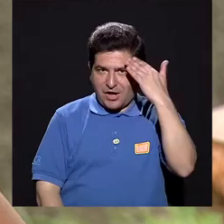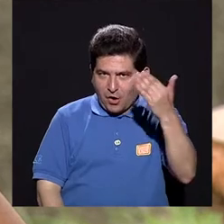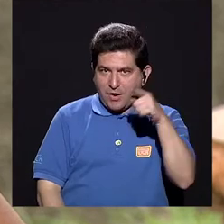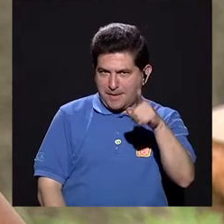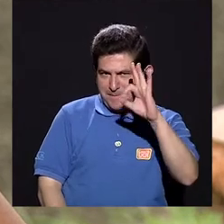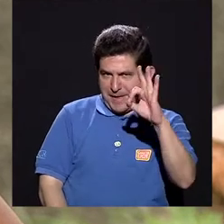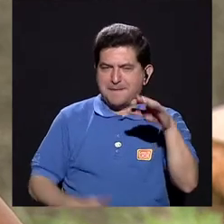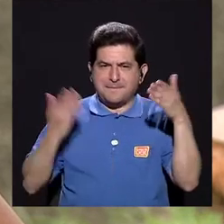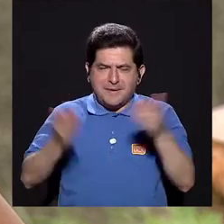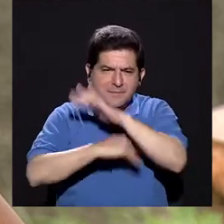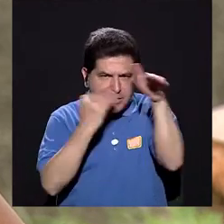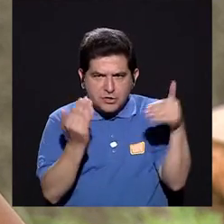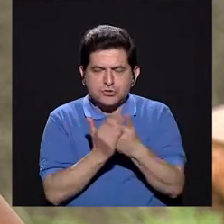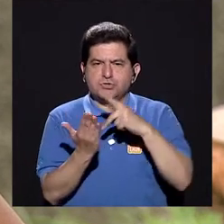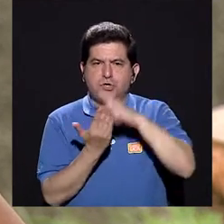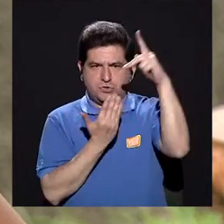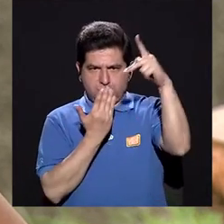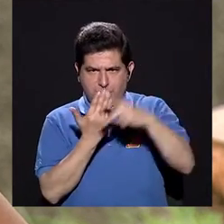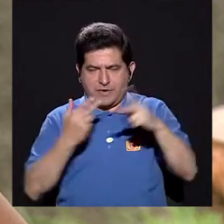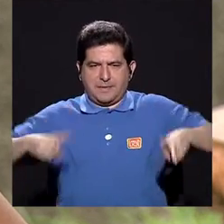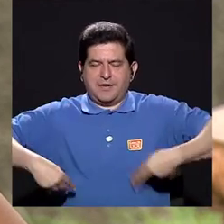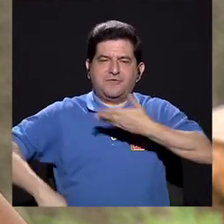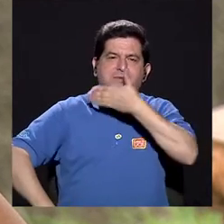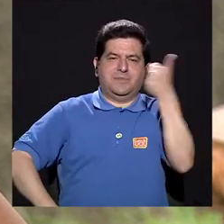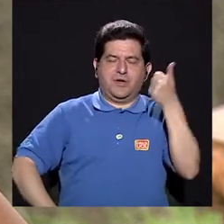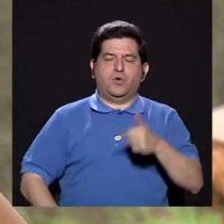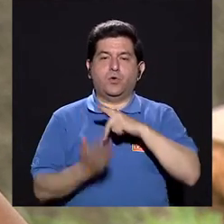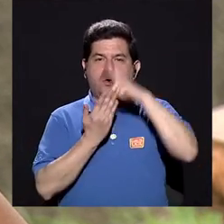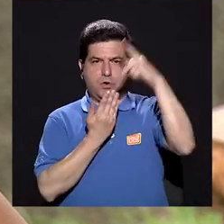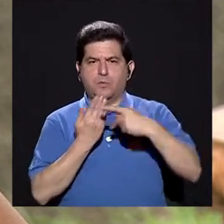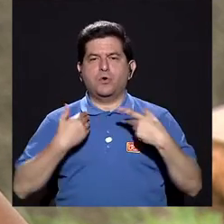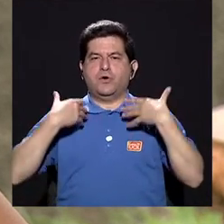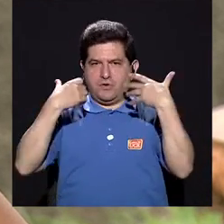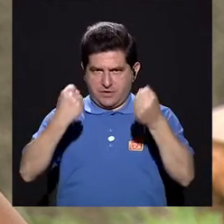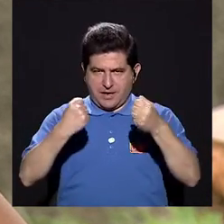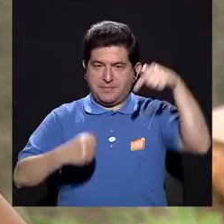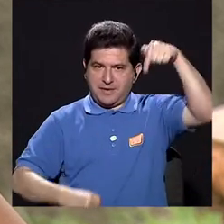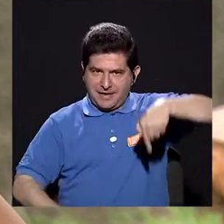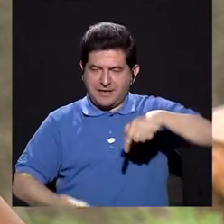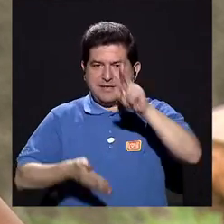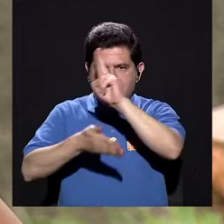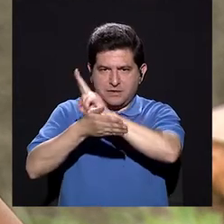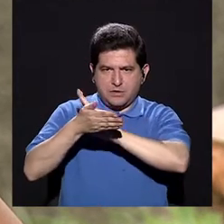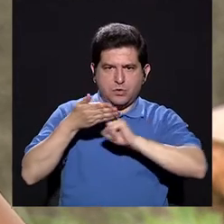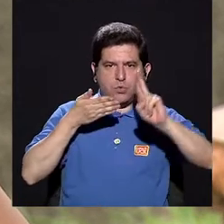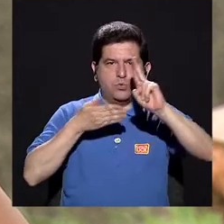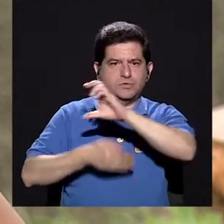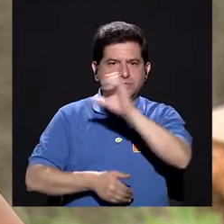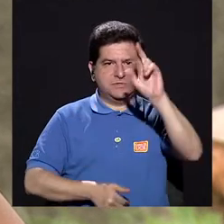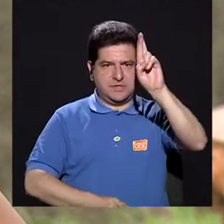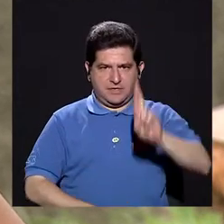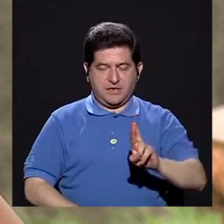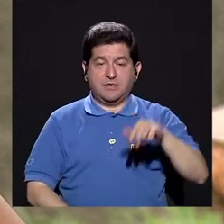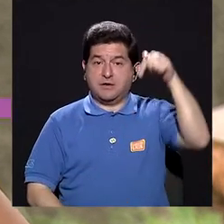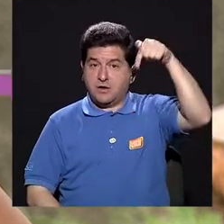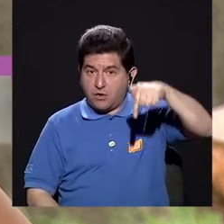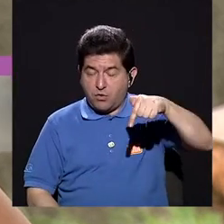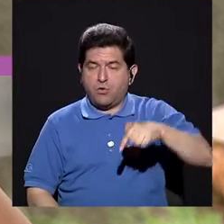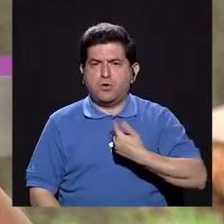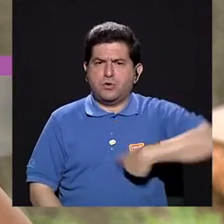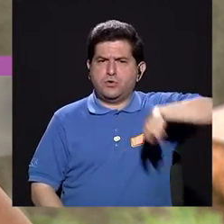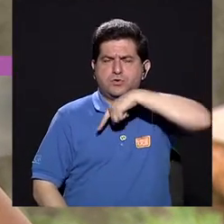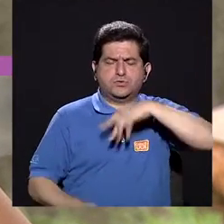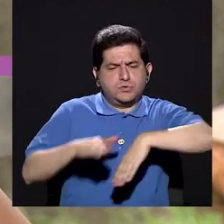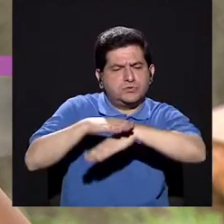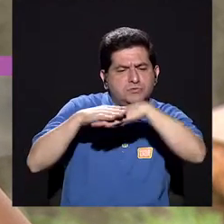Hola, ¿qué tal? Bienvenidos y bienvenidas a Vivir Mejor. La telerevista de salud de la Universidad de Costa Rica. El día de hoy